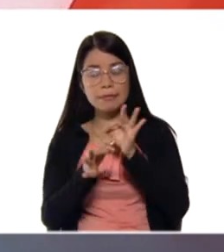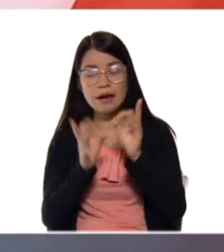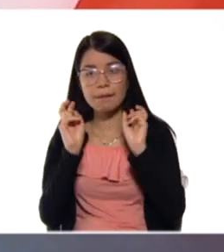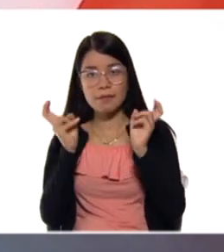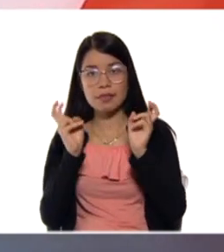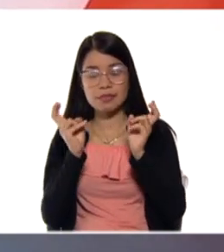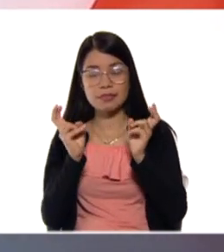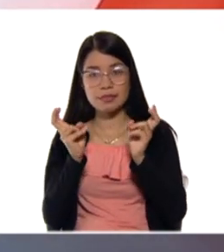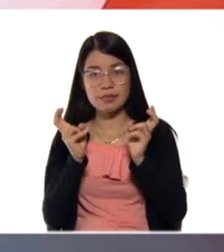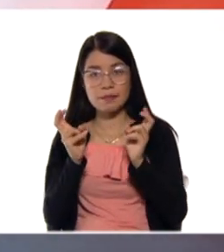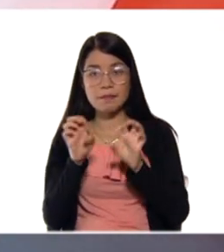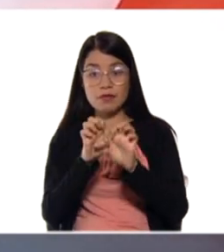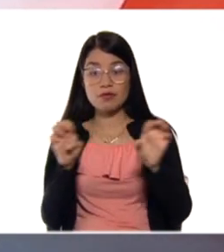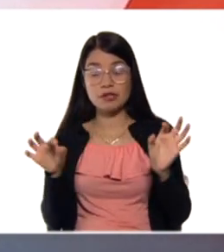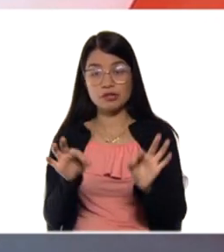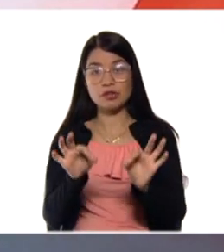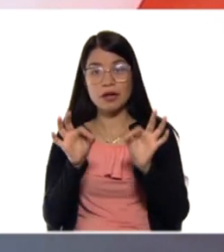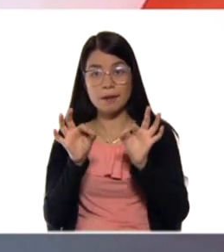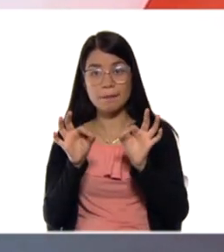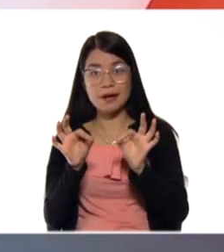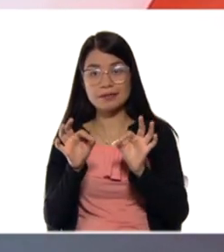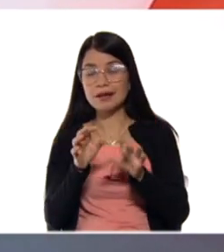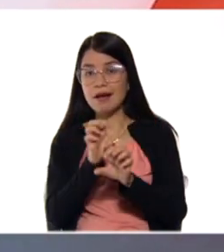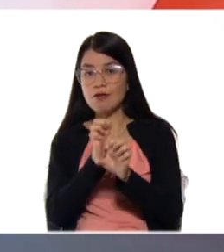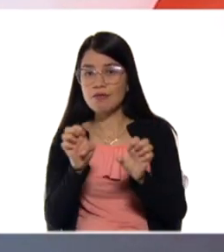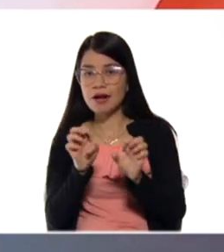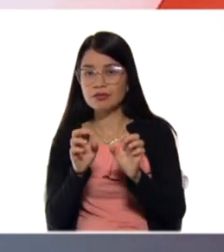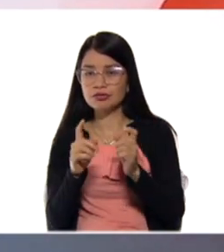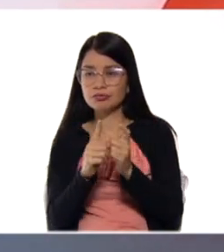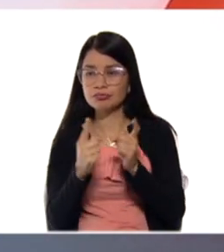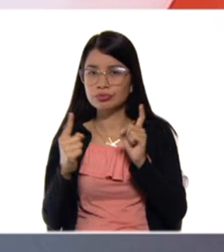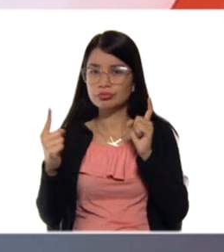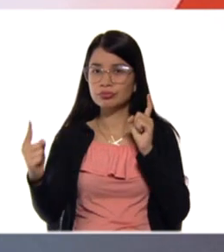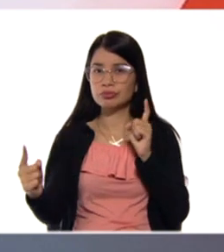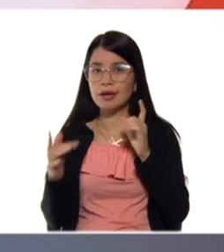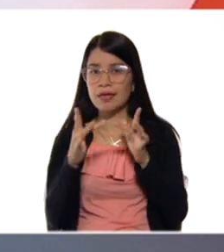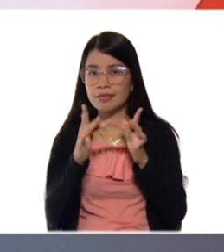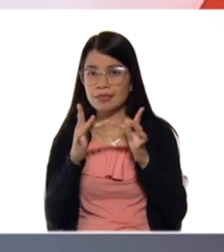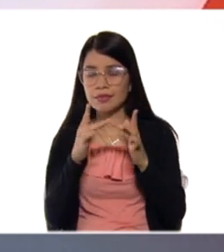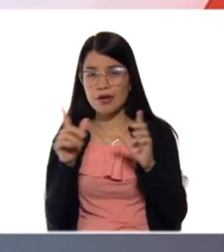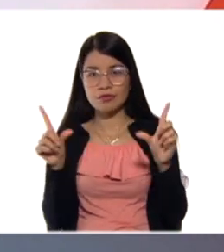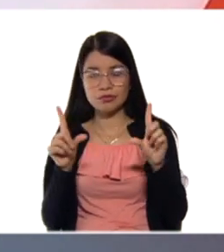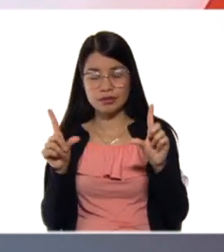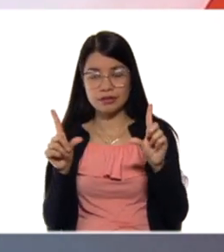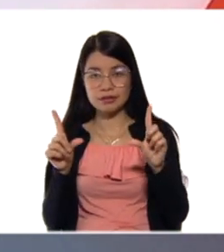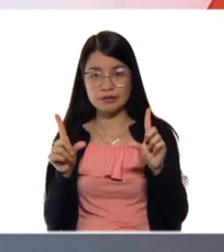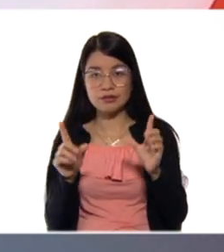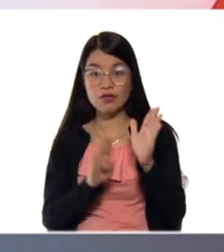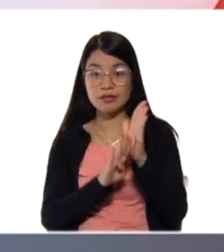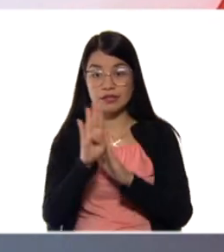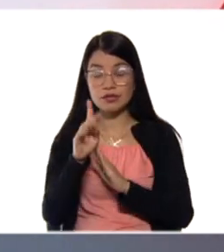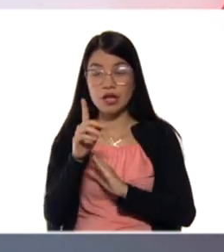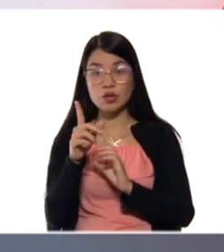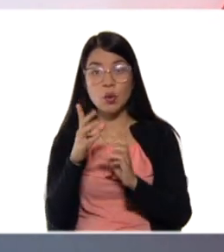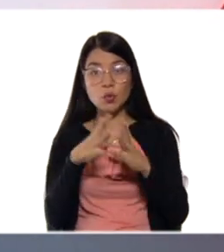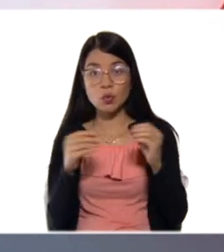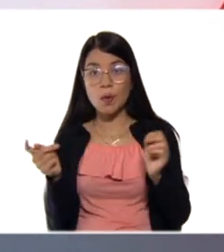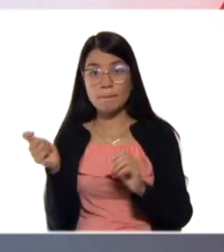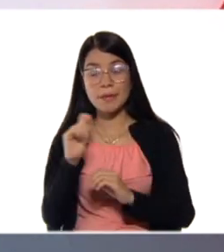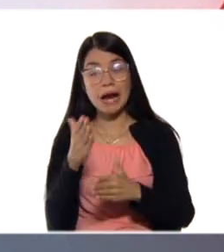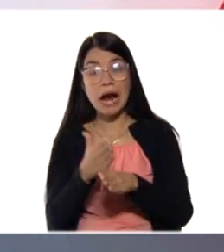partir de esta modalidad de educación a distancia vamos a estar desarrollando durante todo el mes. Pero antes,